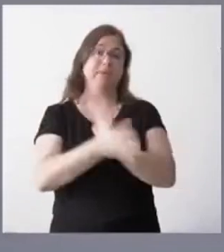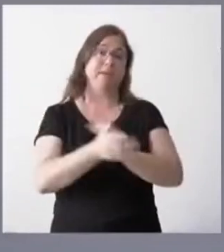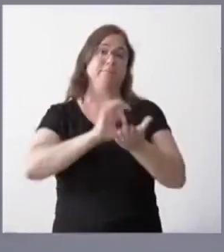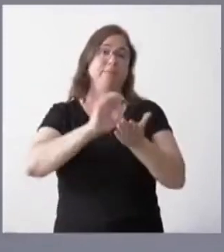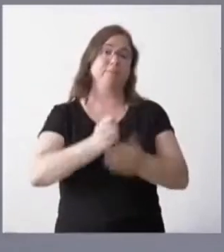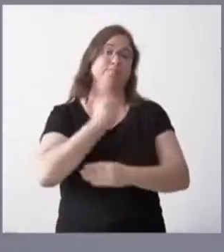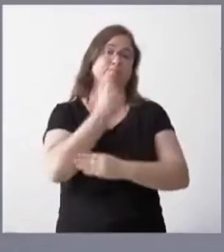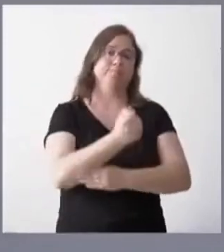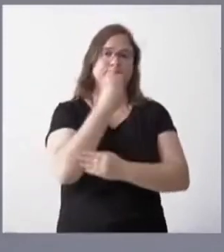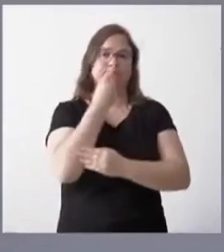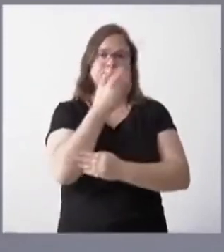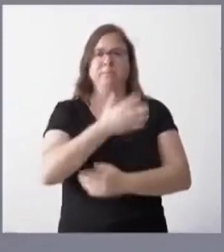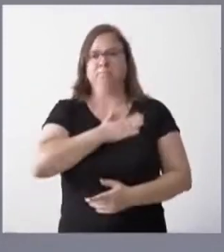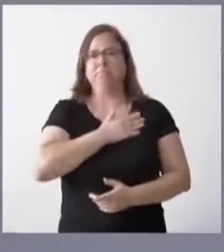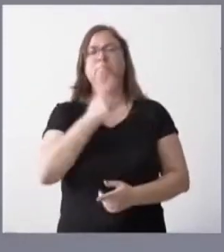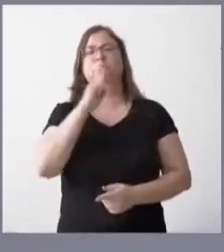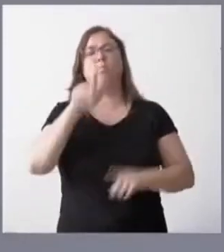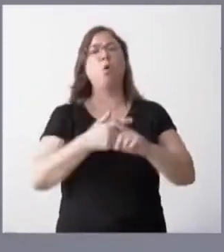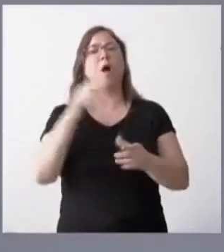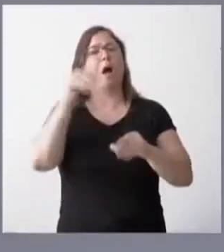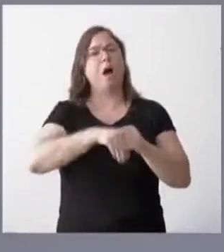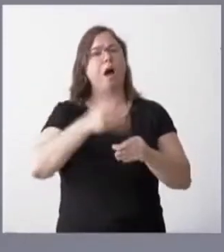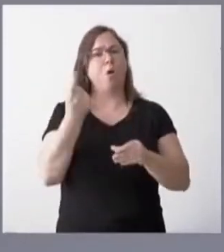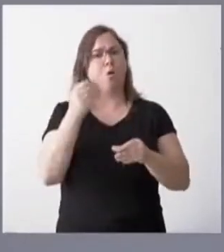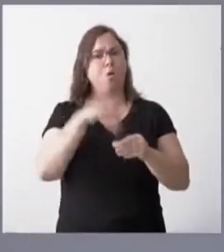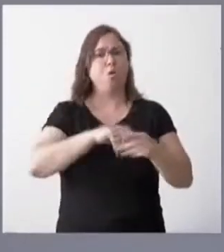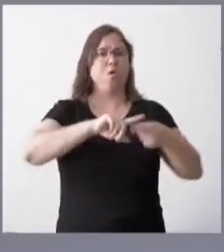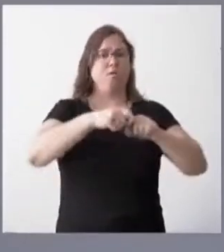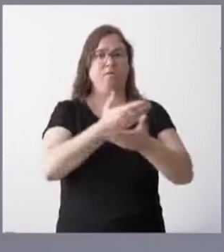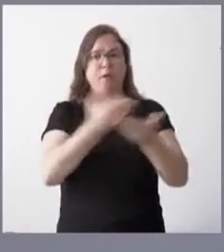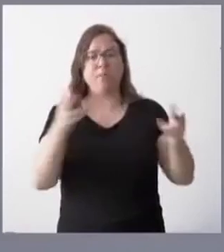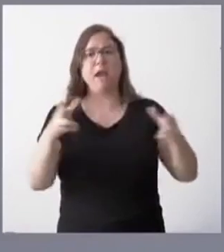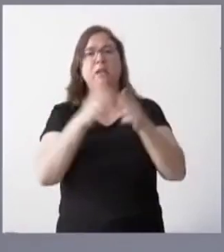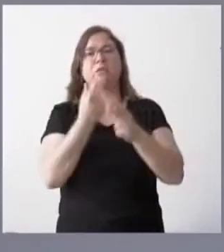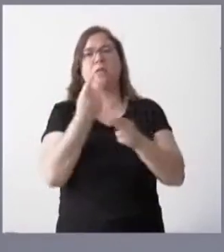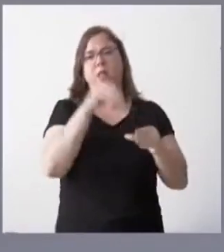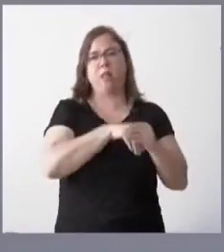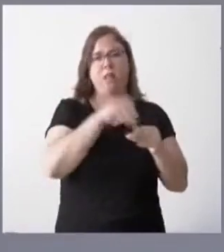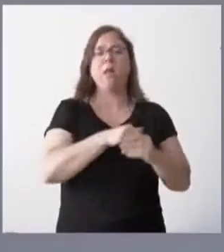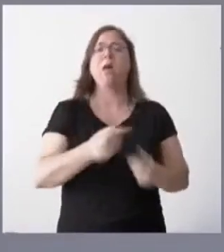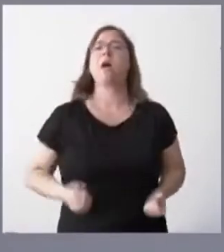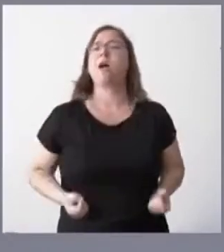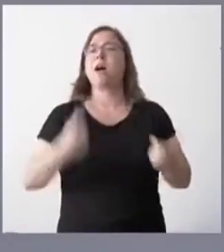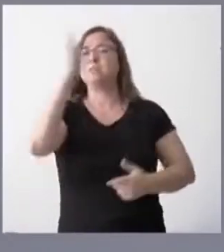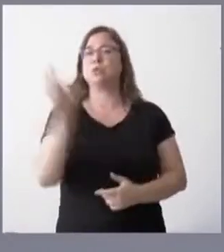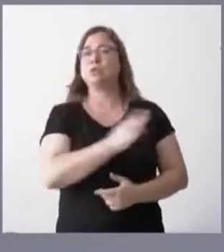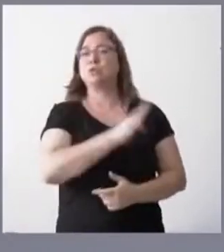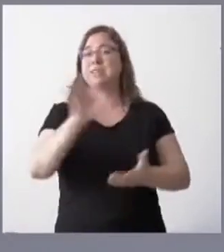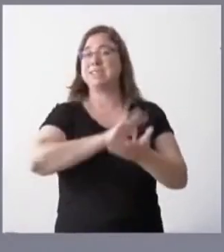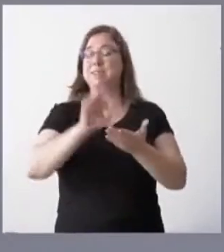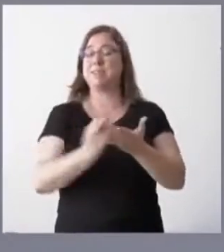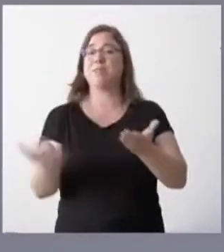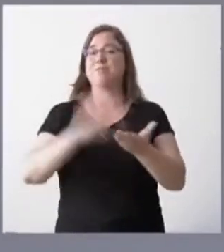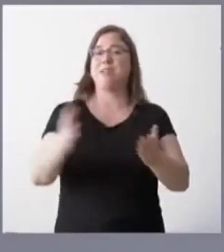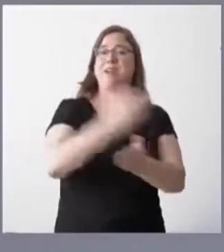de los servicios y lo que supone de ahorro para el conjunto de la sociedad. El coste total del servicio de madrugadores y